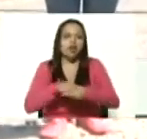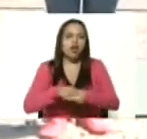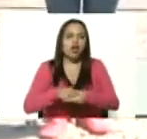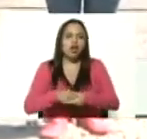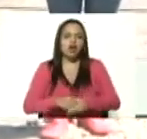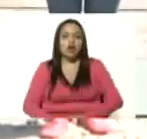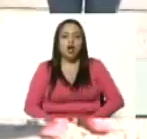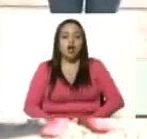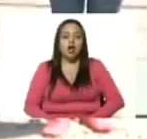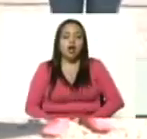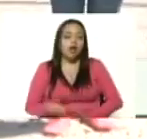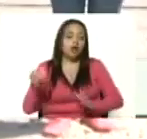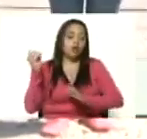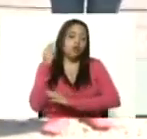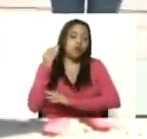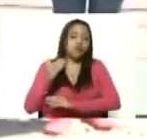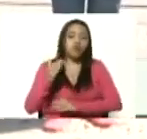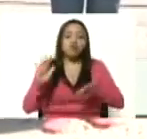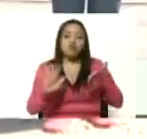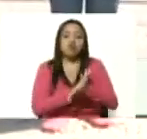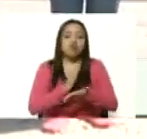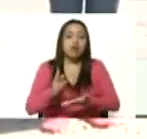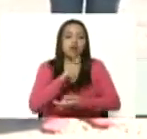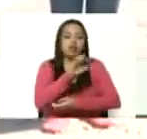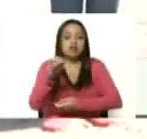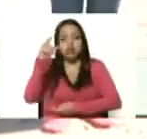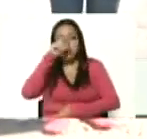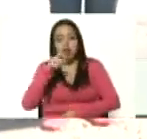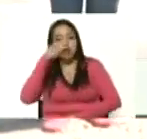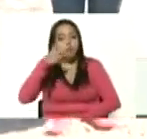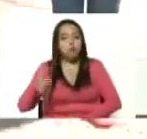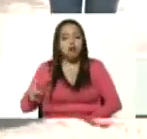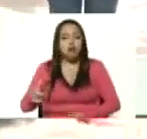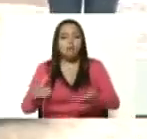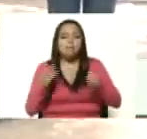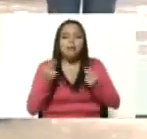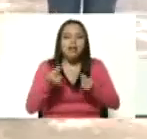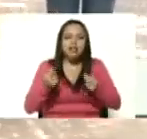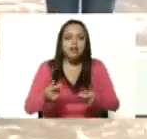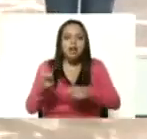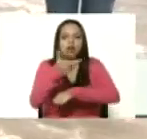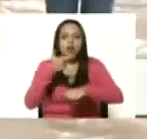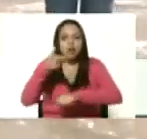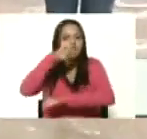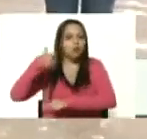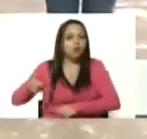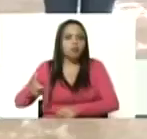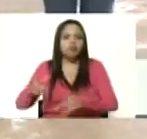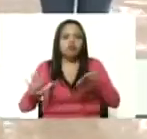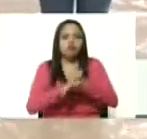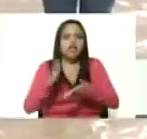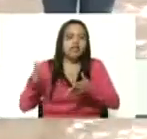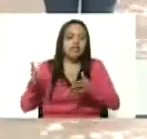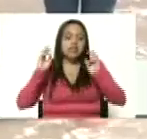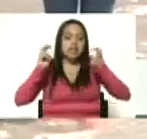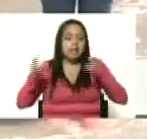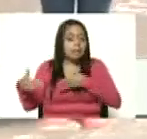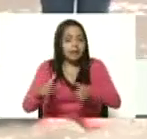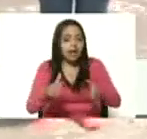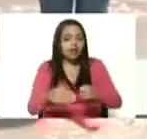una nueva etapa para la reactivación de los consejos de gobierno popular del sector pesquero mi comandante en jefe leales siempre